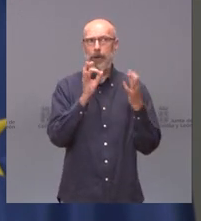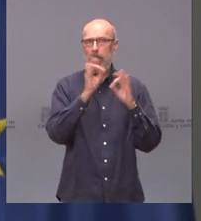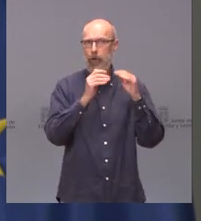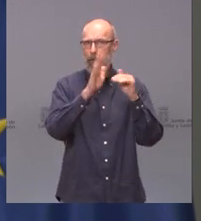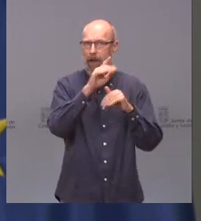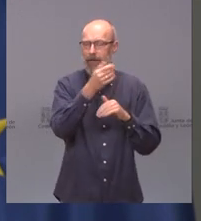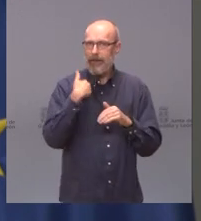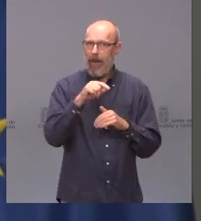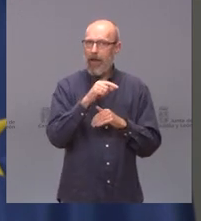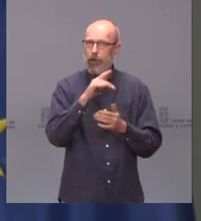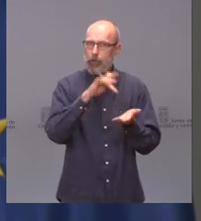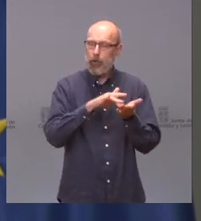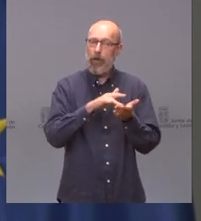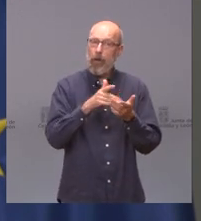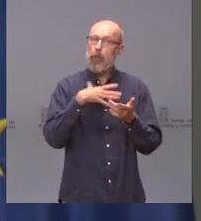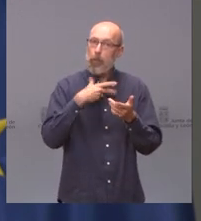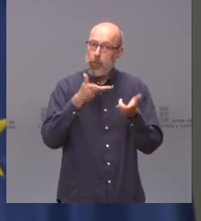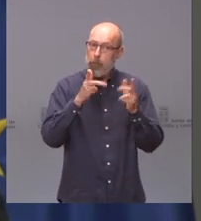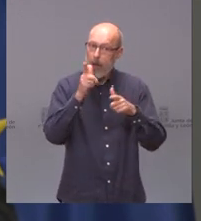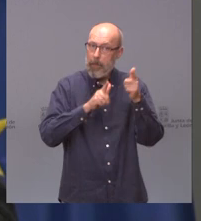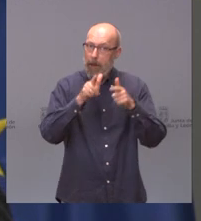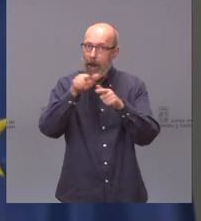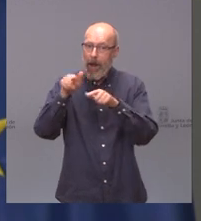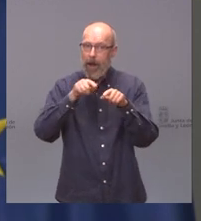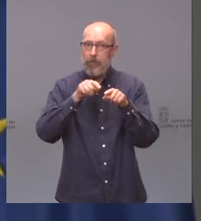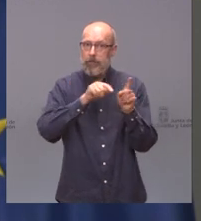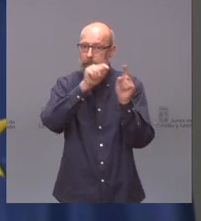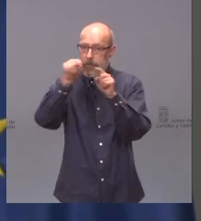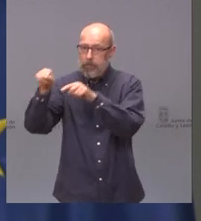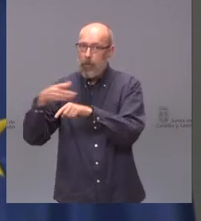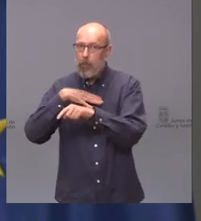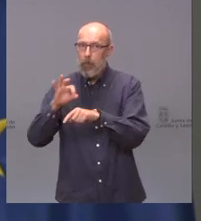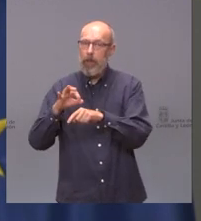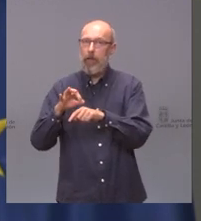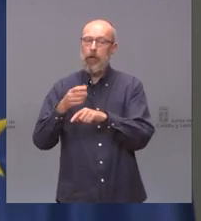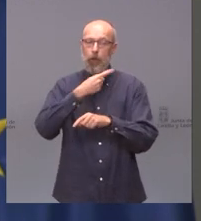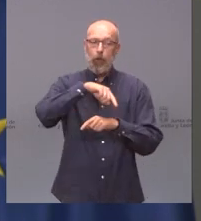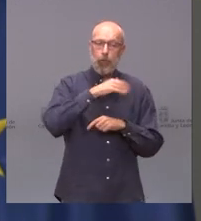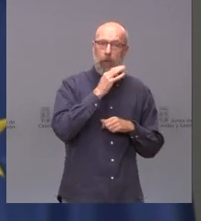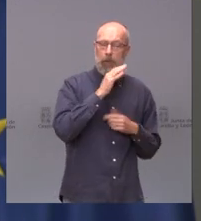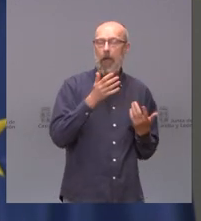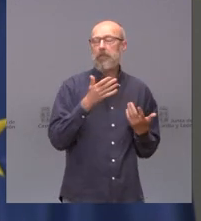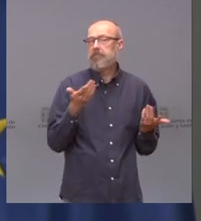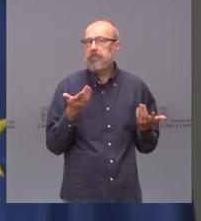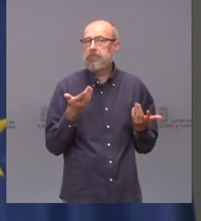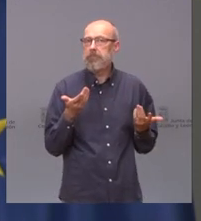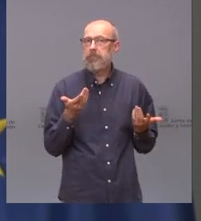estén en situación de poder moverse y poder viajar que no estén que no estemos otras personas pues a mí